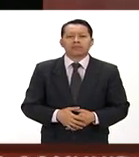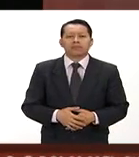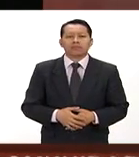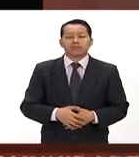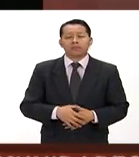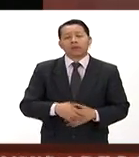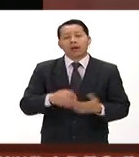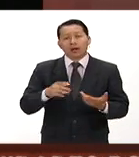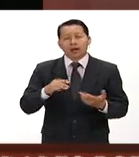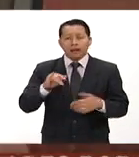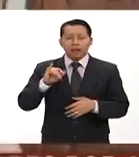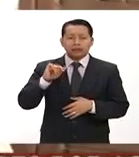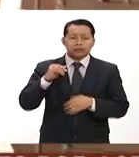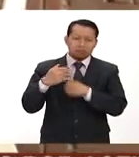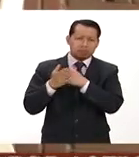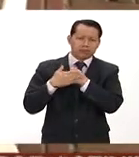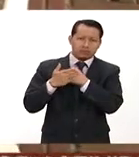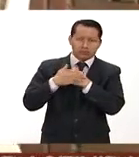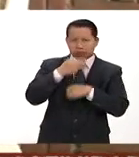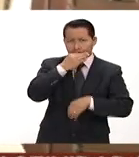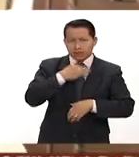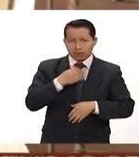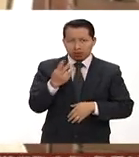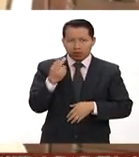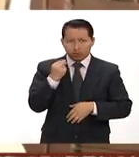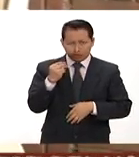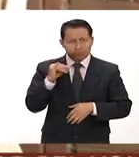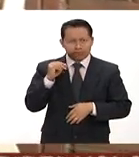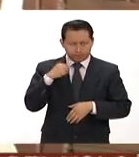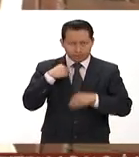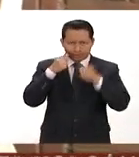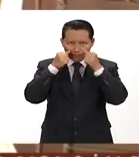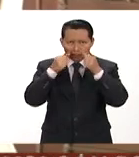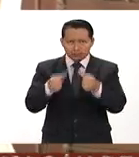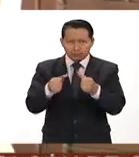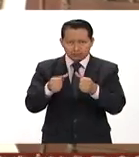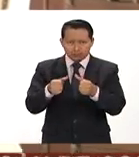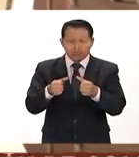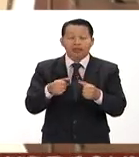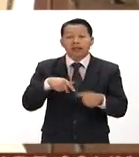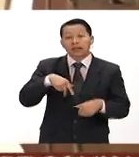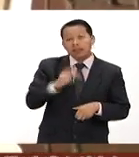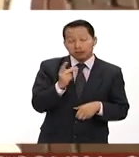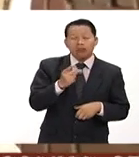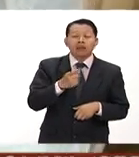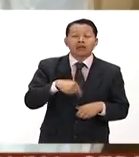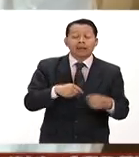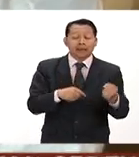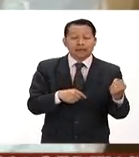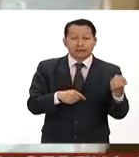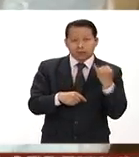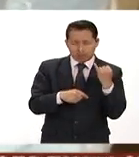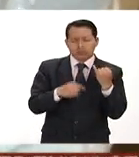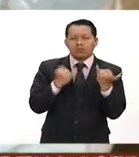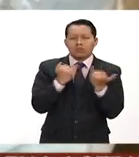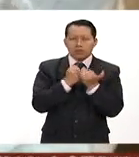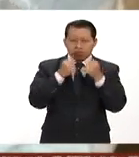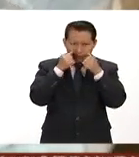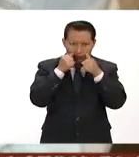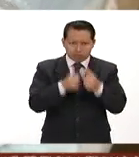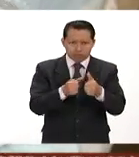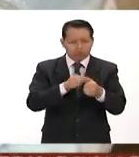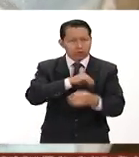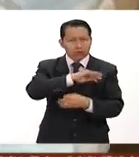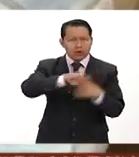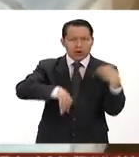Escucho a los que dijeron no y escucho a los que dijeron sí todos todos